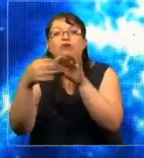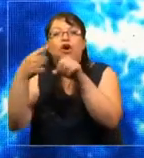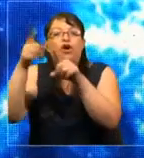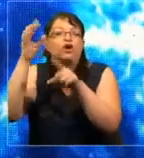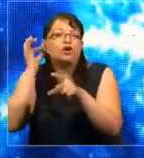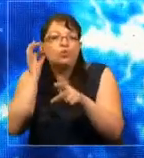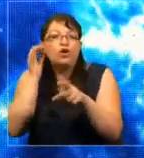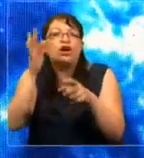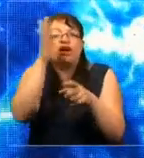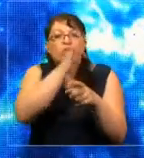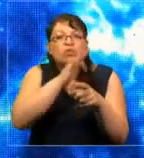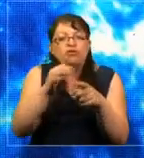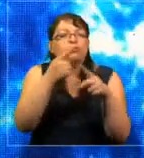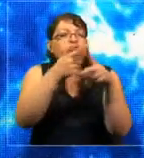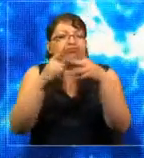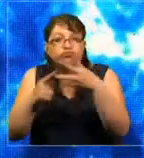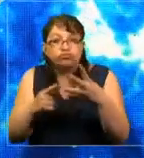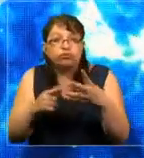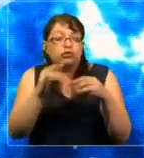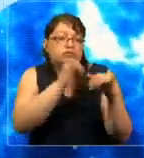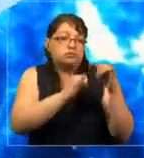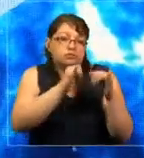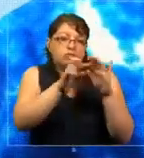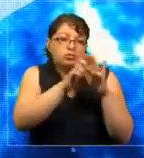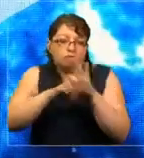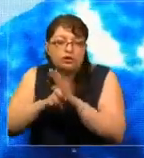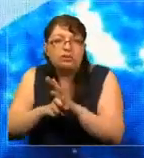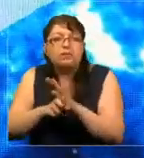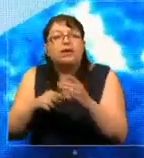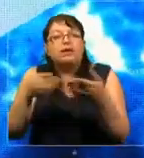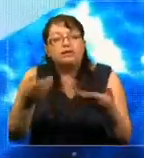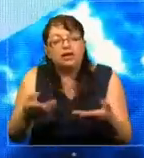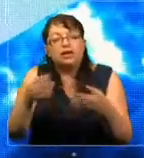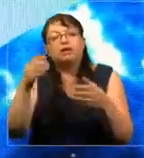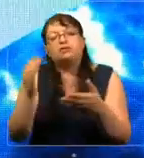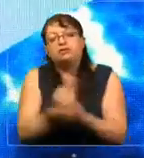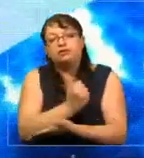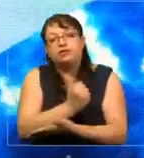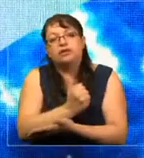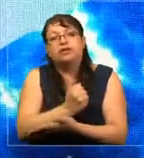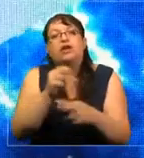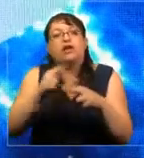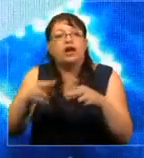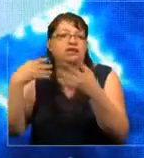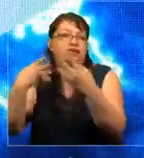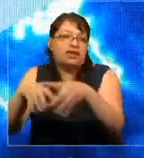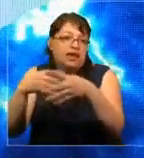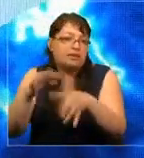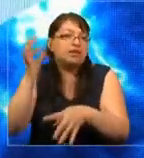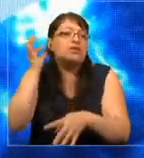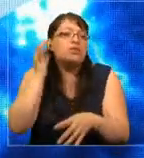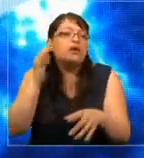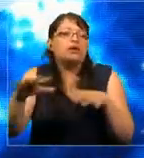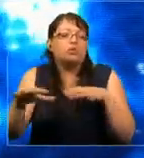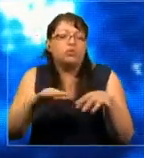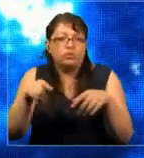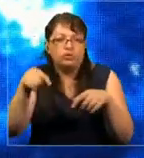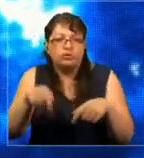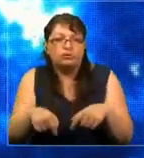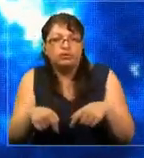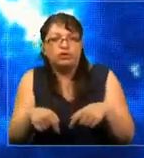Facebook y otras redes. Y eventualmente lograron hacer la marcha de las mujeres y el movimiento que